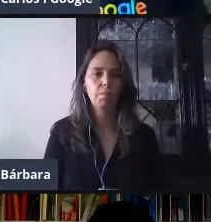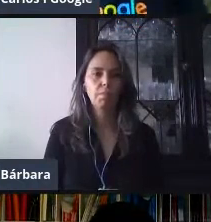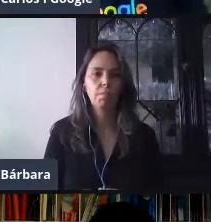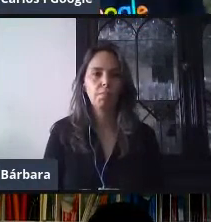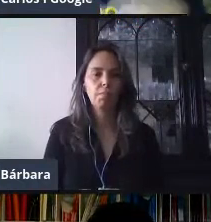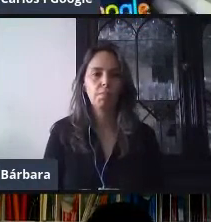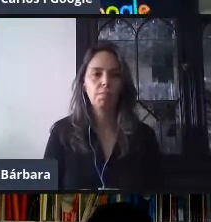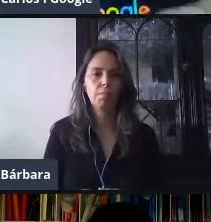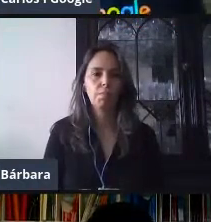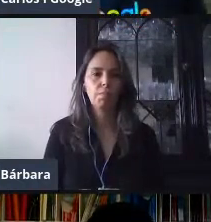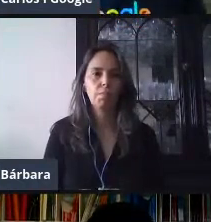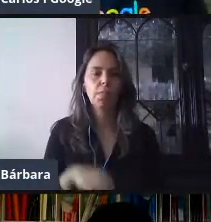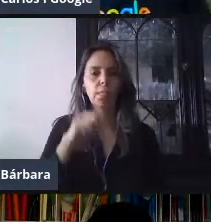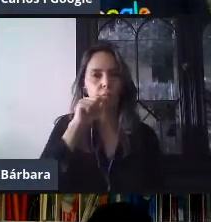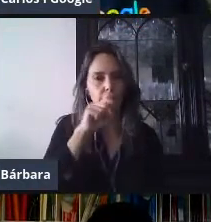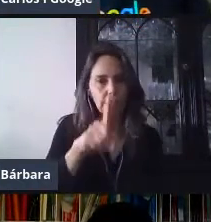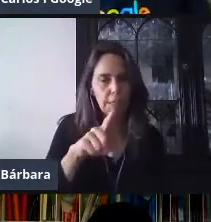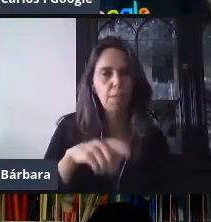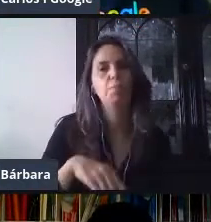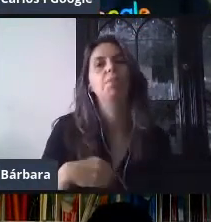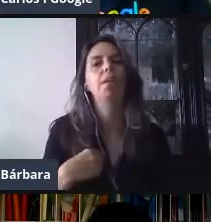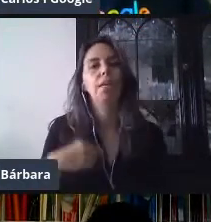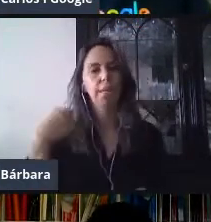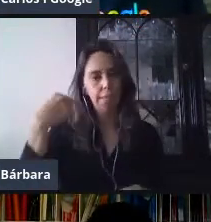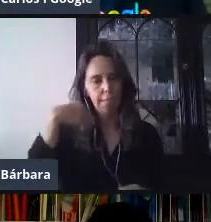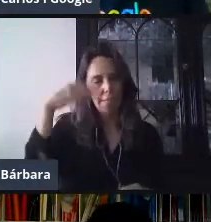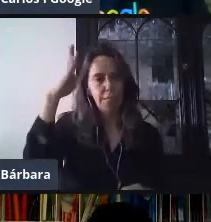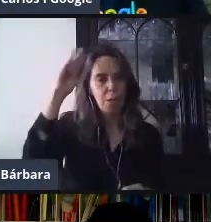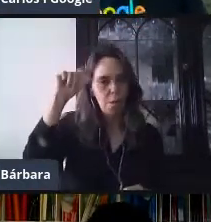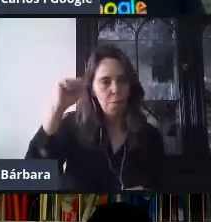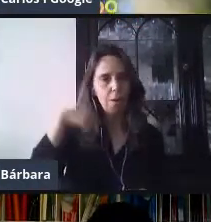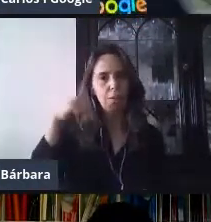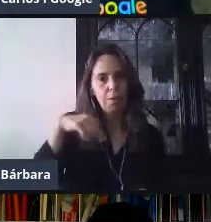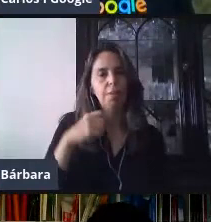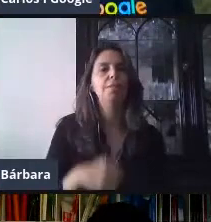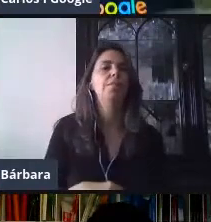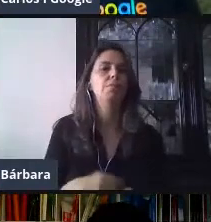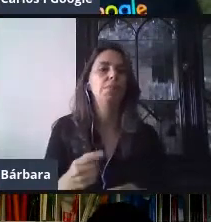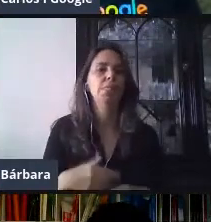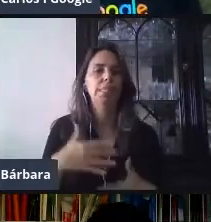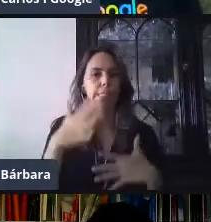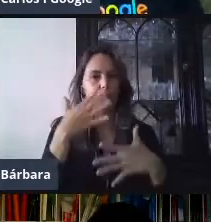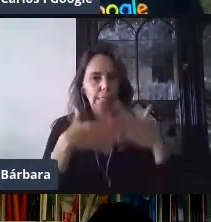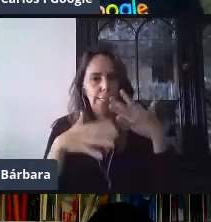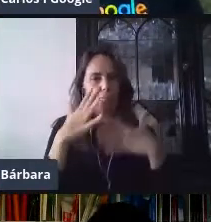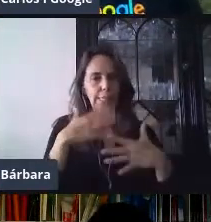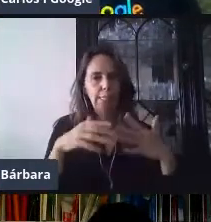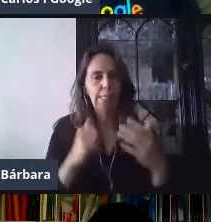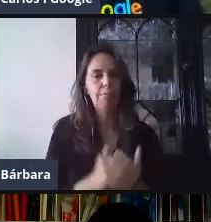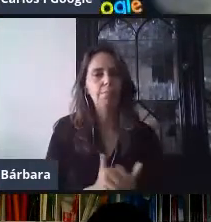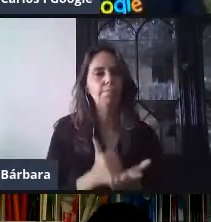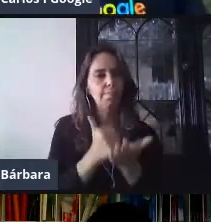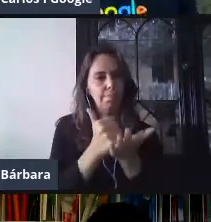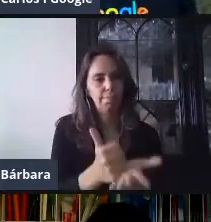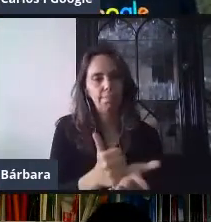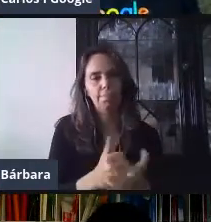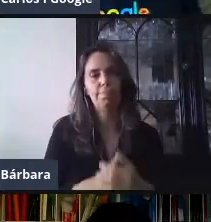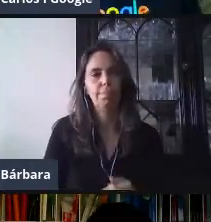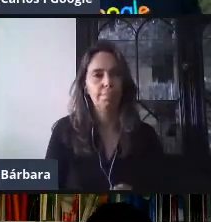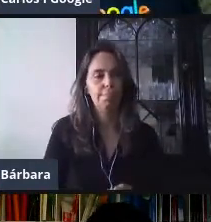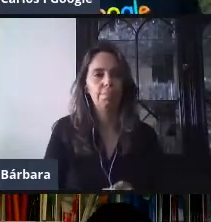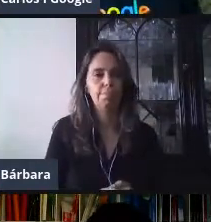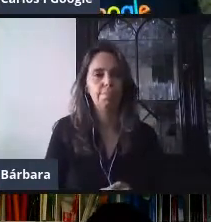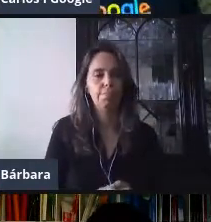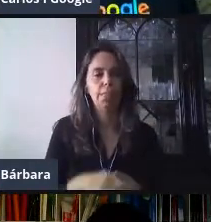también tenemos, bueno, Bárbara, bienvenida. Muchas gracias por acompañarnos. Es muy importante también el tema, como decía el doctor, pues, de la